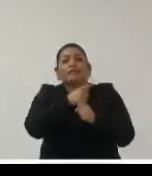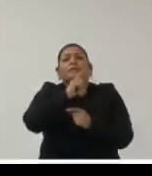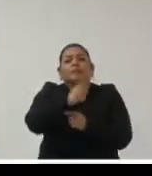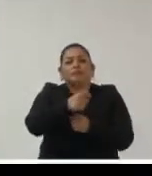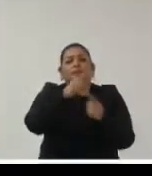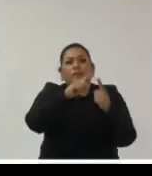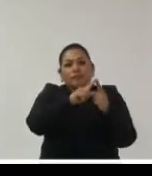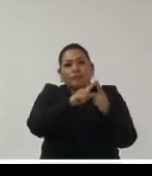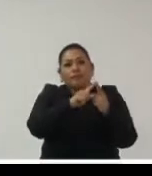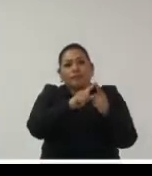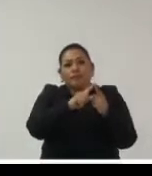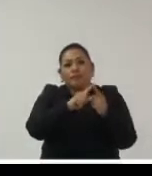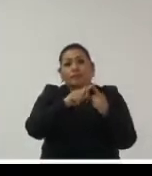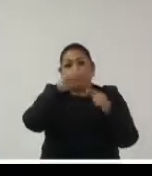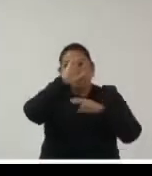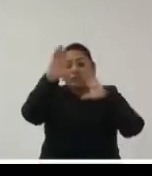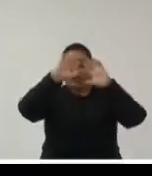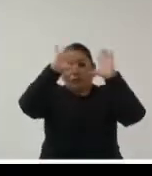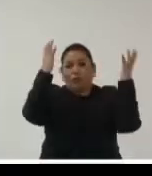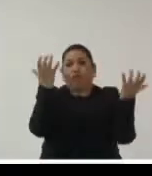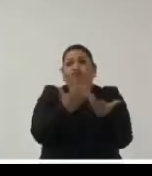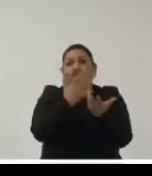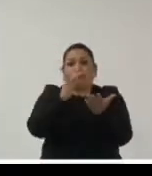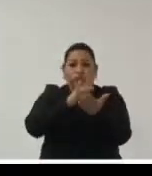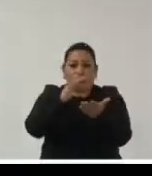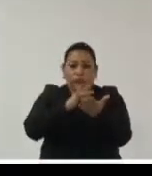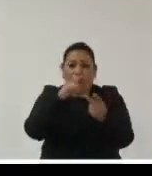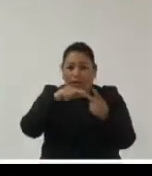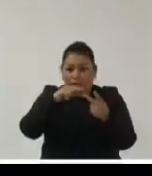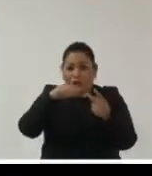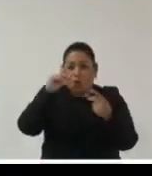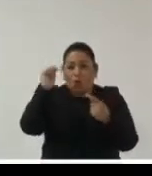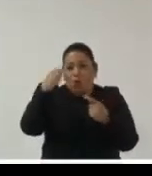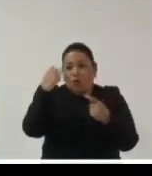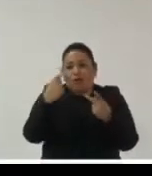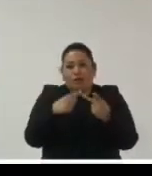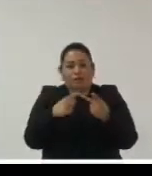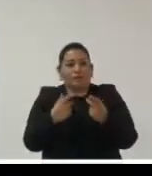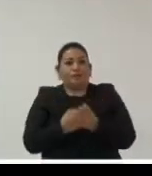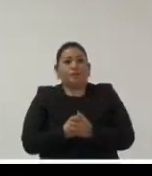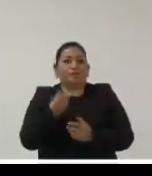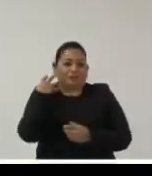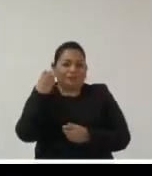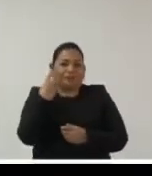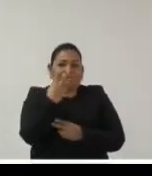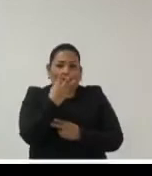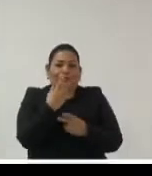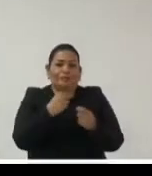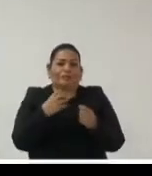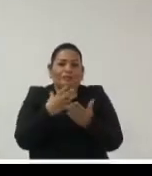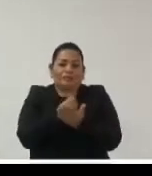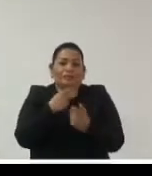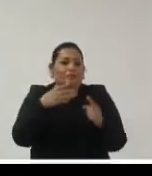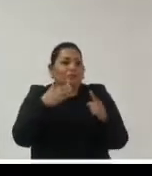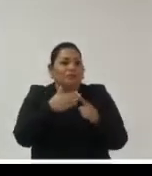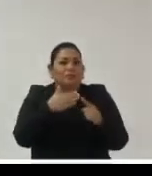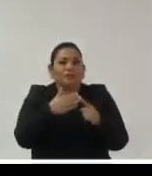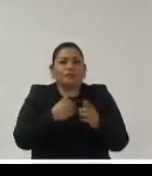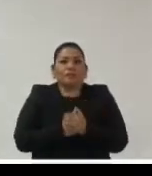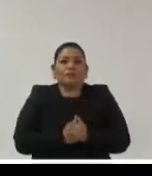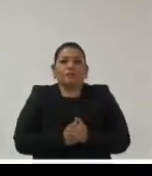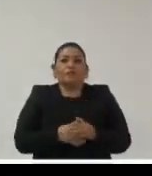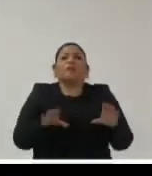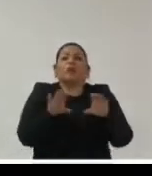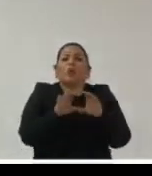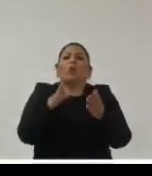en este mundo digital como nos lo explicaron varios de los conferencistas anteriores de hecho los tres coincidieron en esto cómo